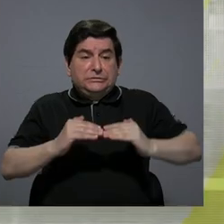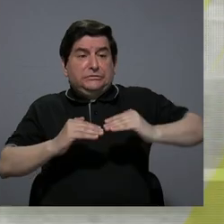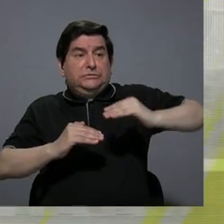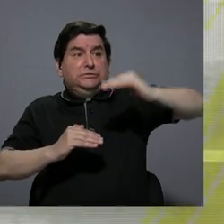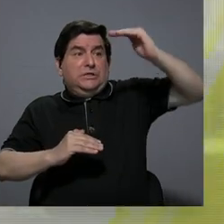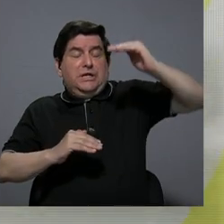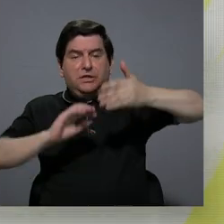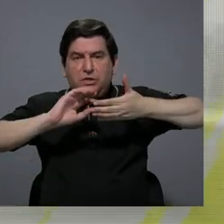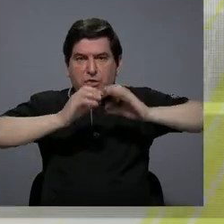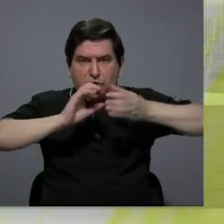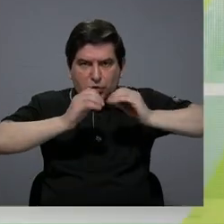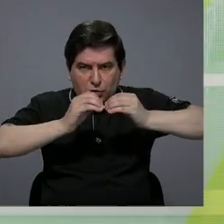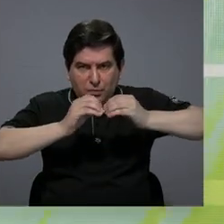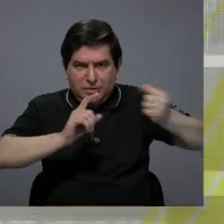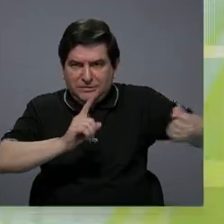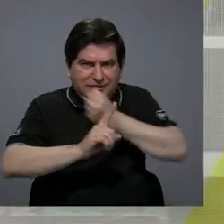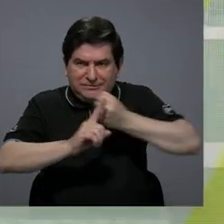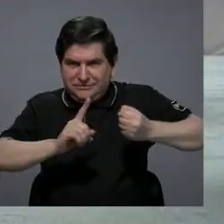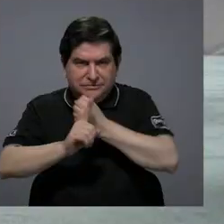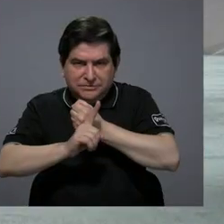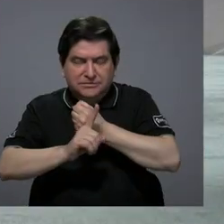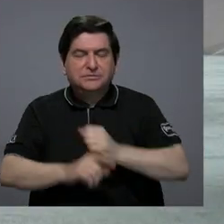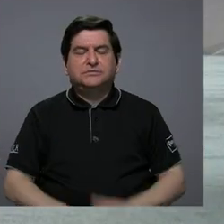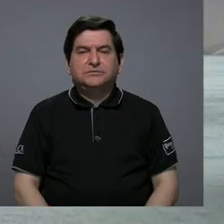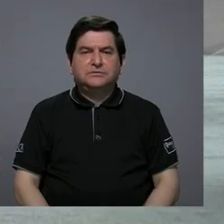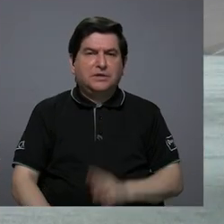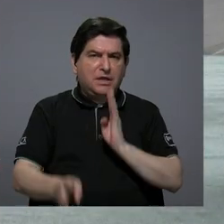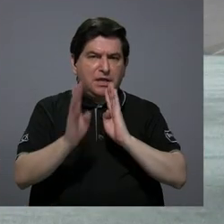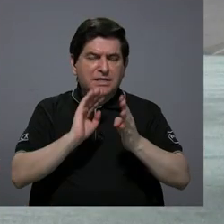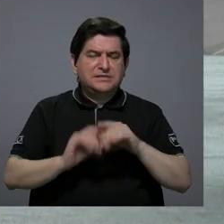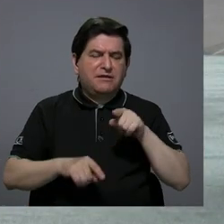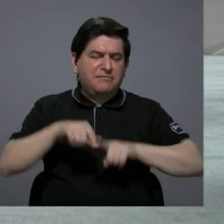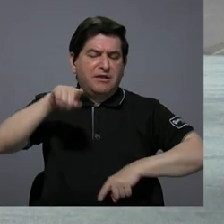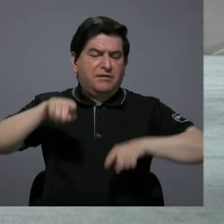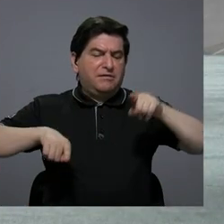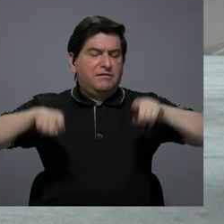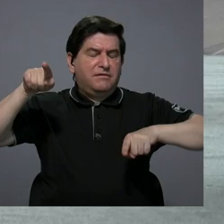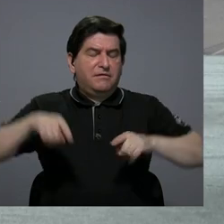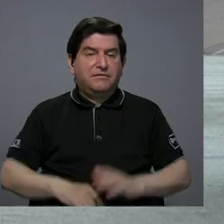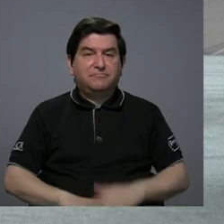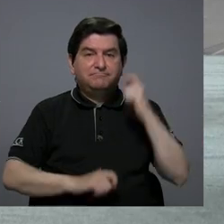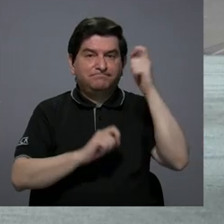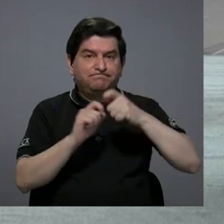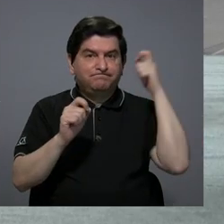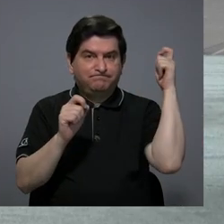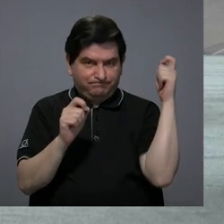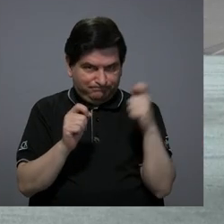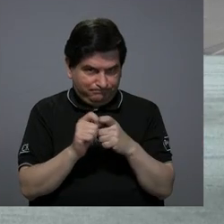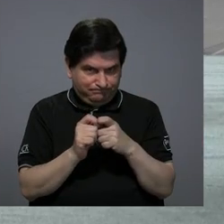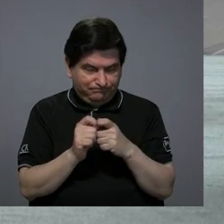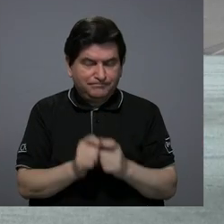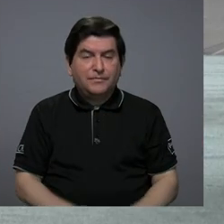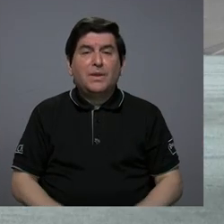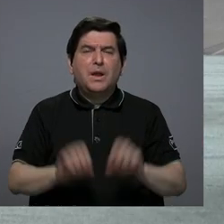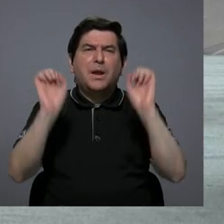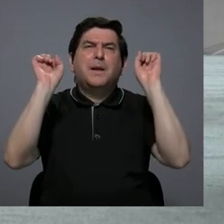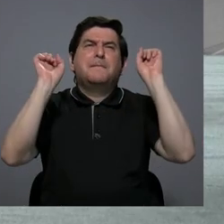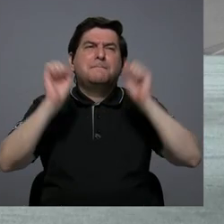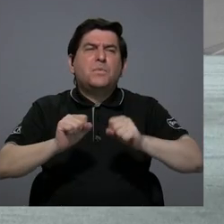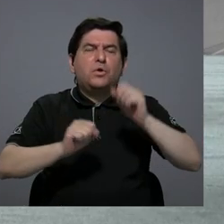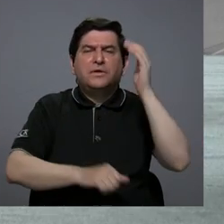en el índice de violencia y si hablamos de estas estadísticas es justamente para tomar